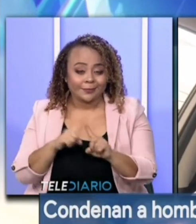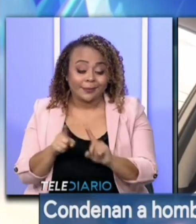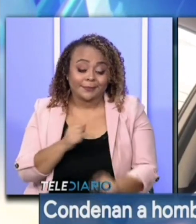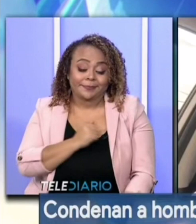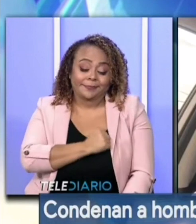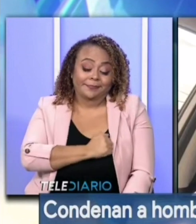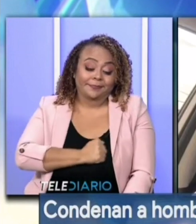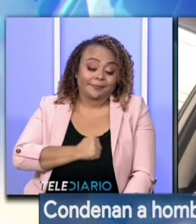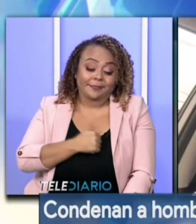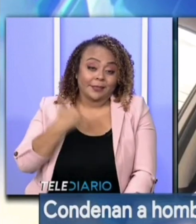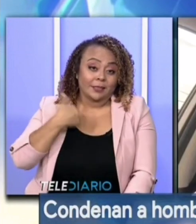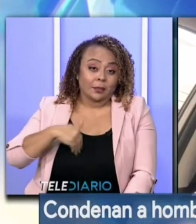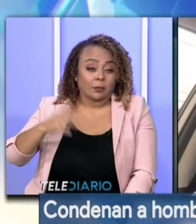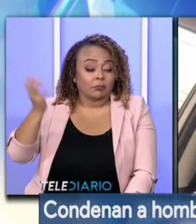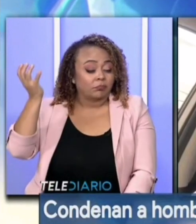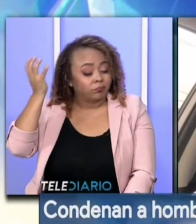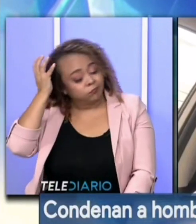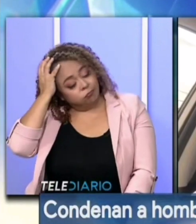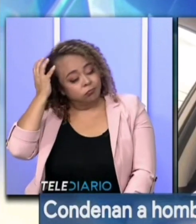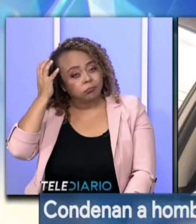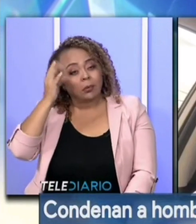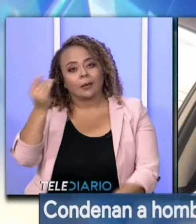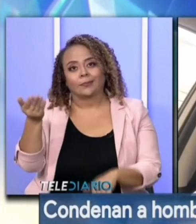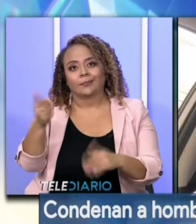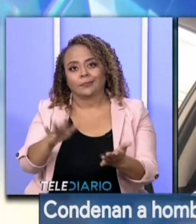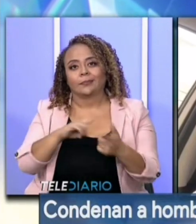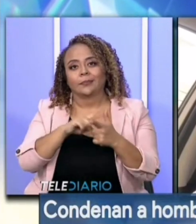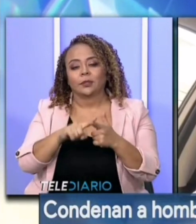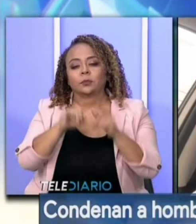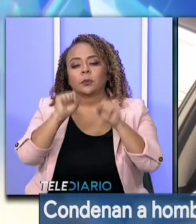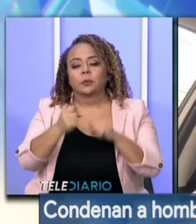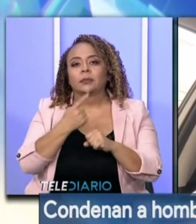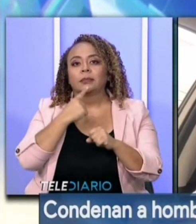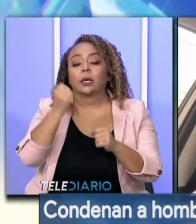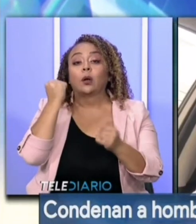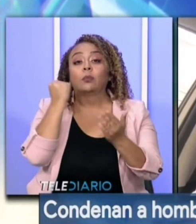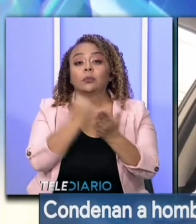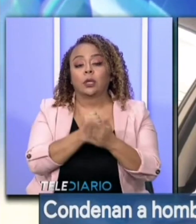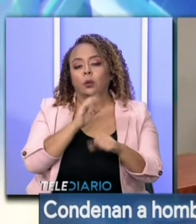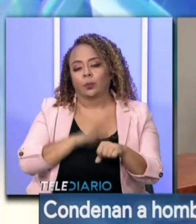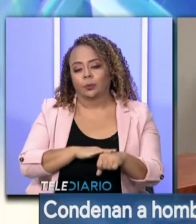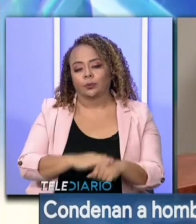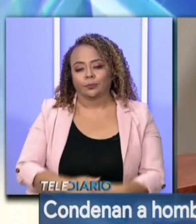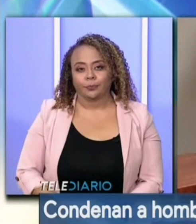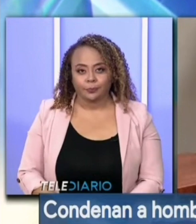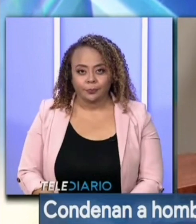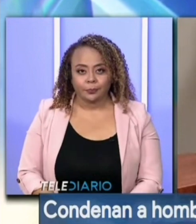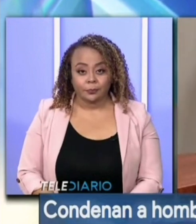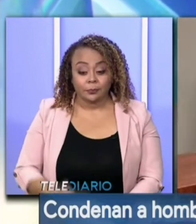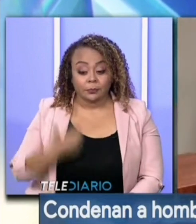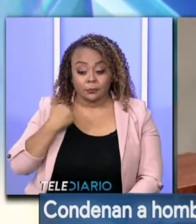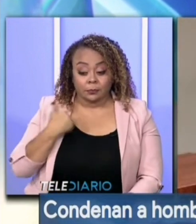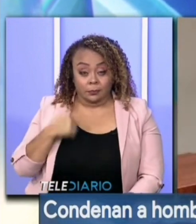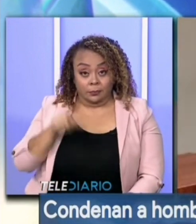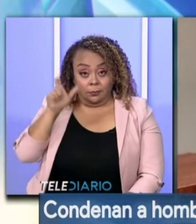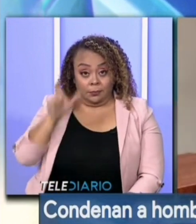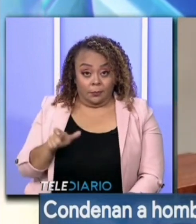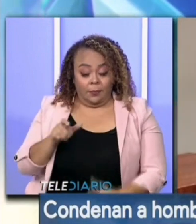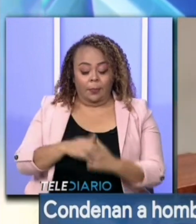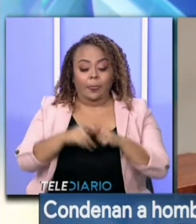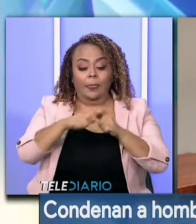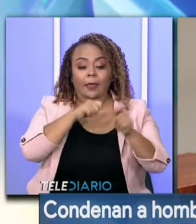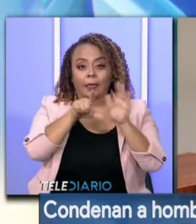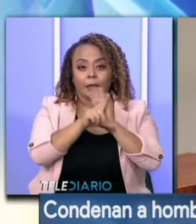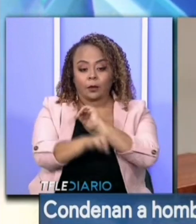lamentablemente el señor se golpea la cabeza y fallece. Podríamos estar ante un homicidio culposo. Al sujeto se le acusa de los